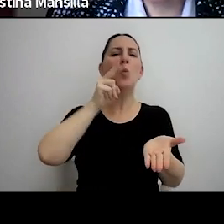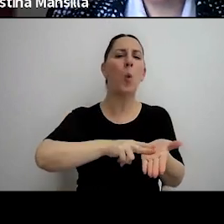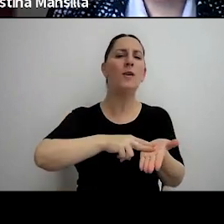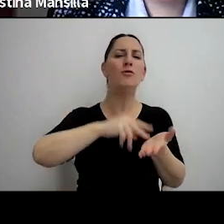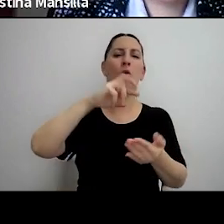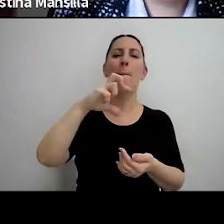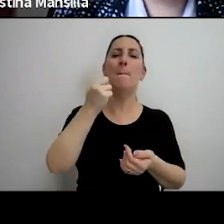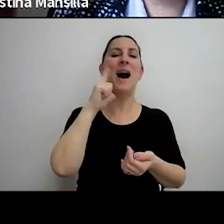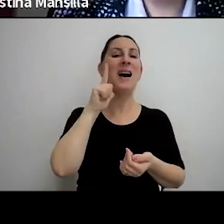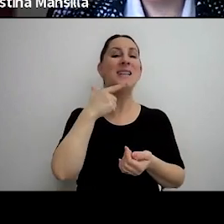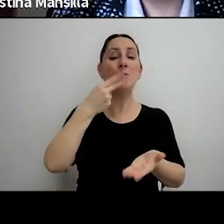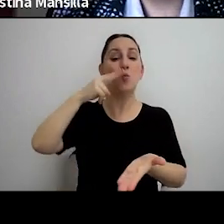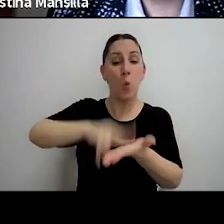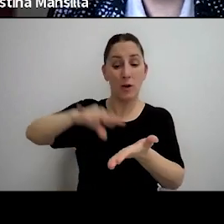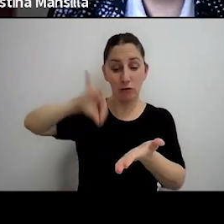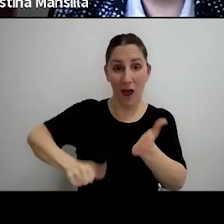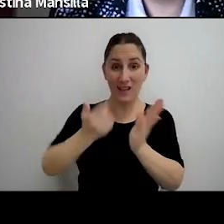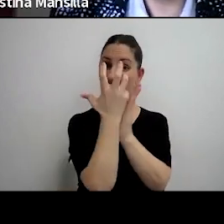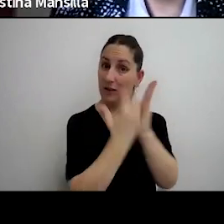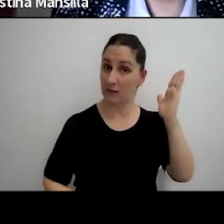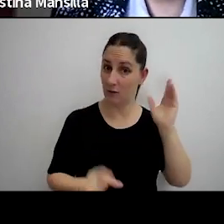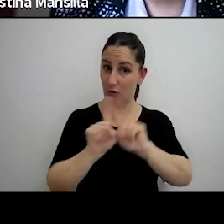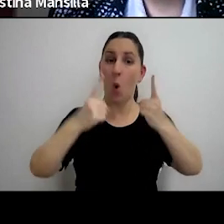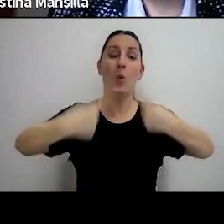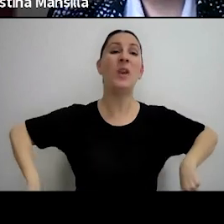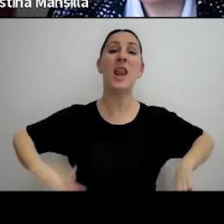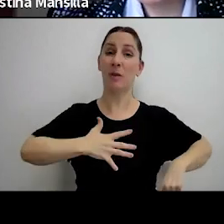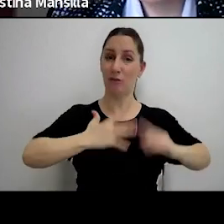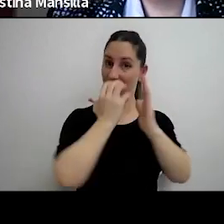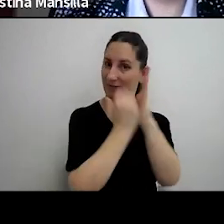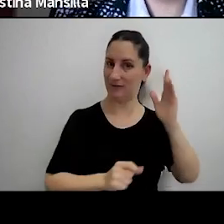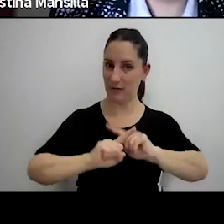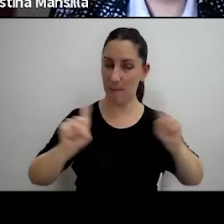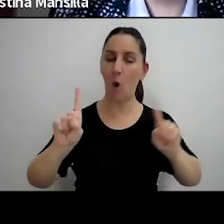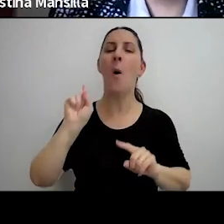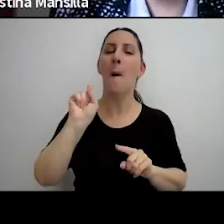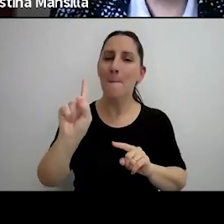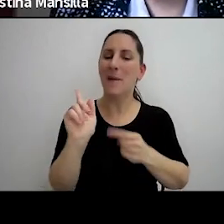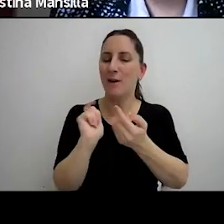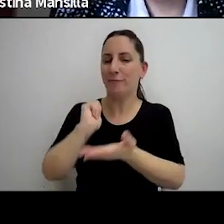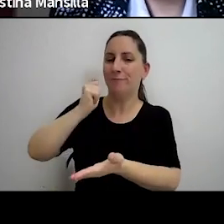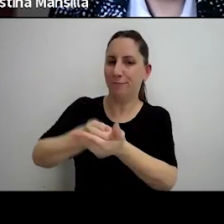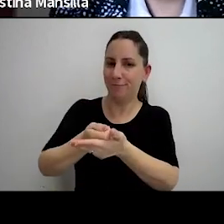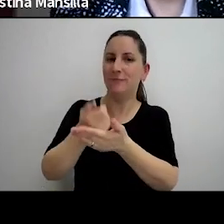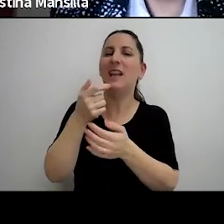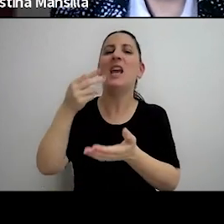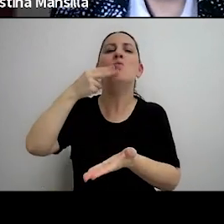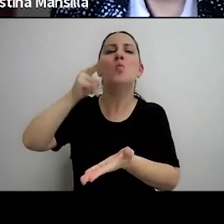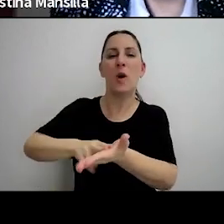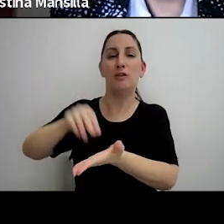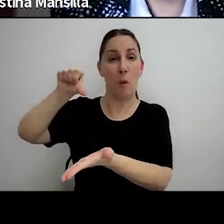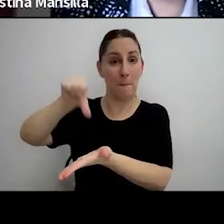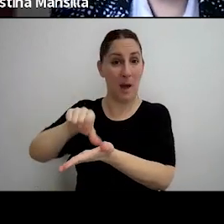es deducible de ganancias ni de bienes personales, pero hay una percepción que acompaña impuesto país que